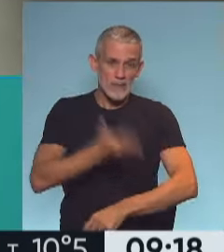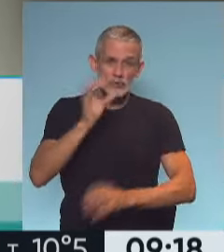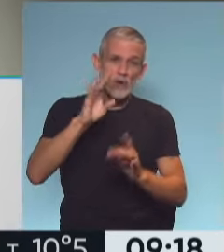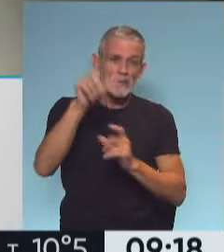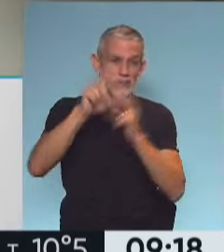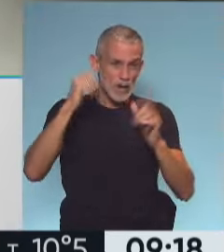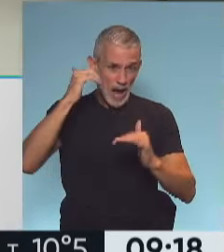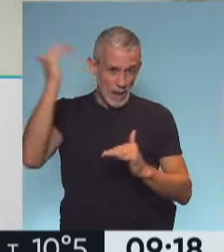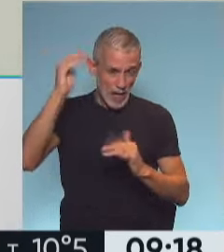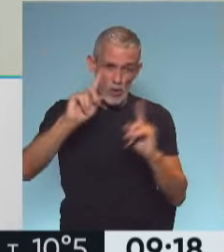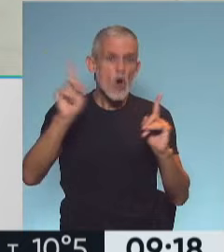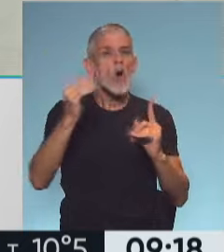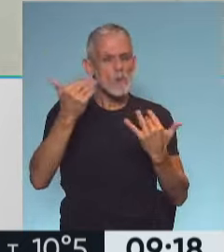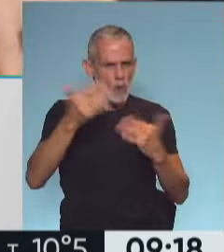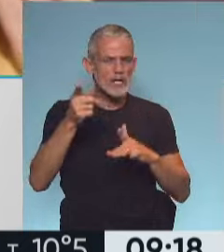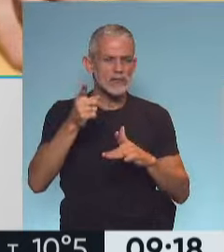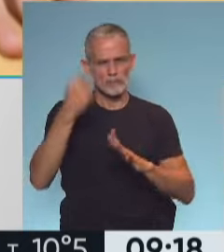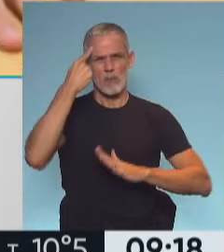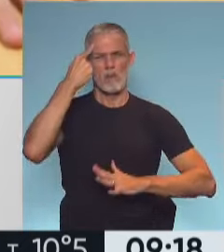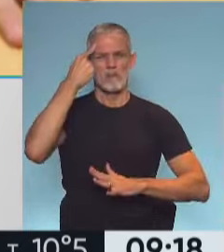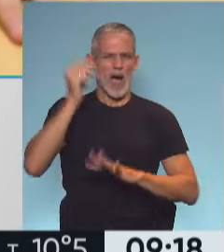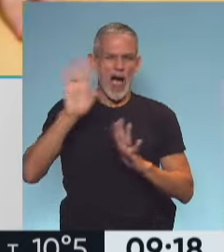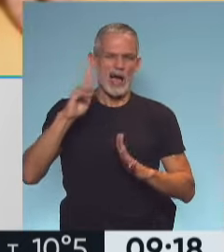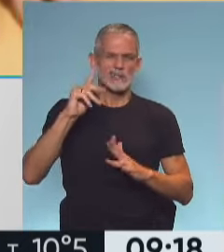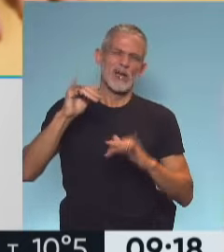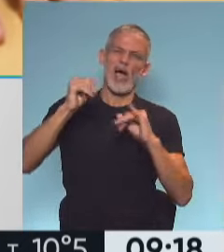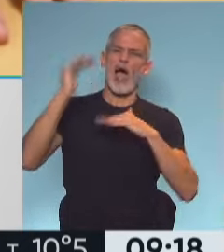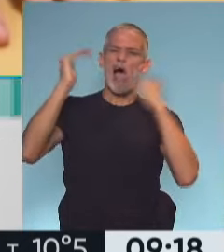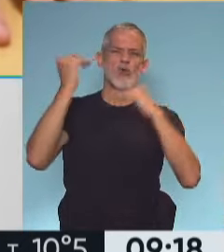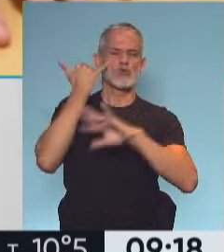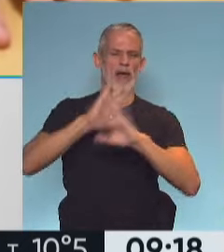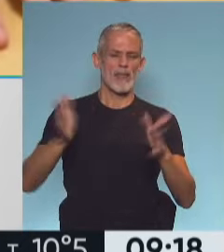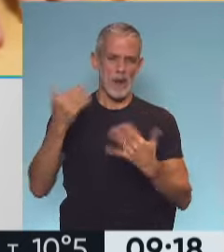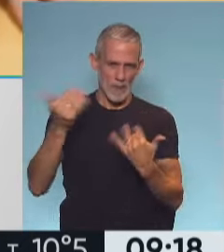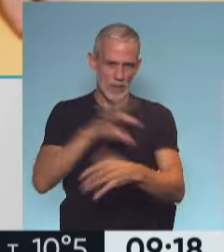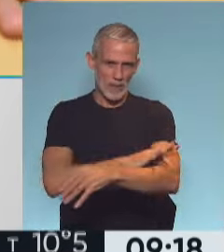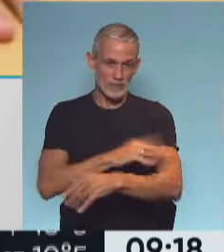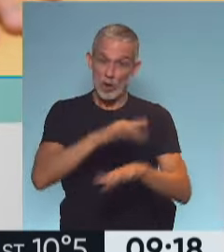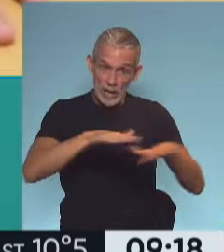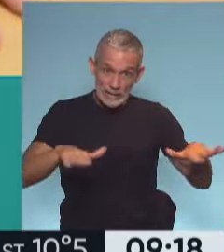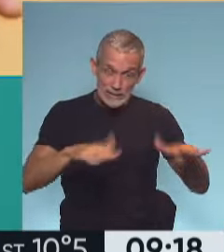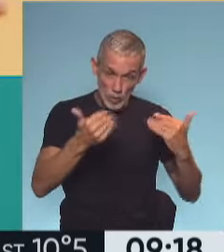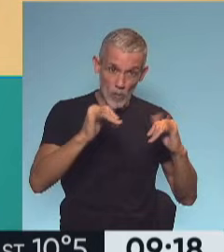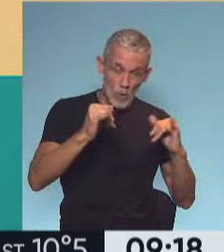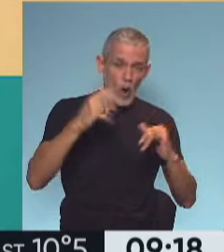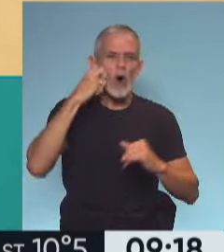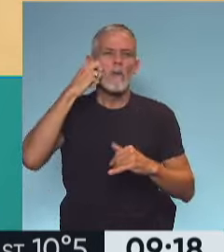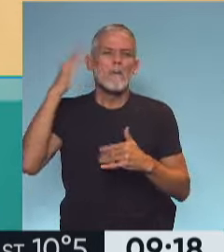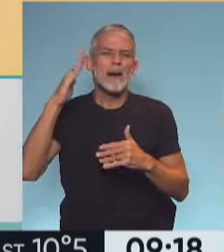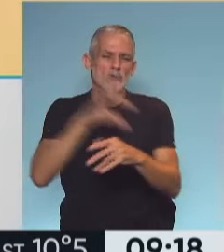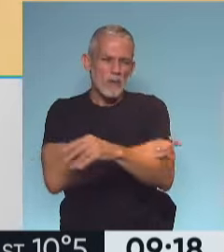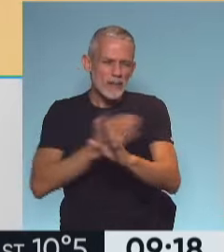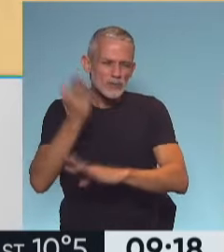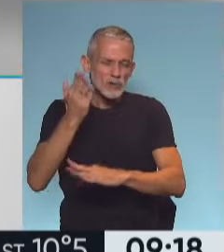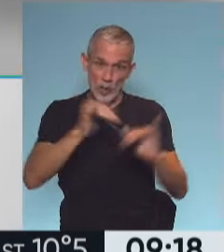en las personas adultas. Quizás hay un prejuicio también respecto a esto, que solo en la adultez, cuando sos adulto mayor, tenés problemas de